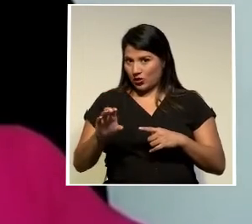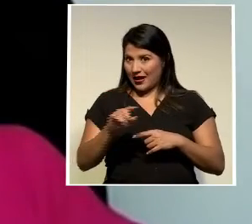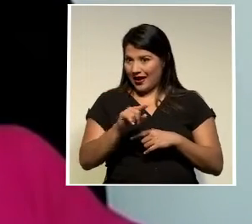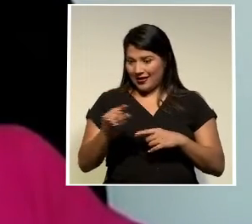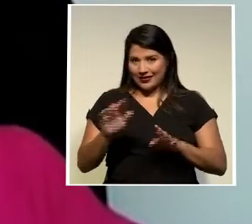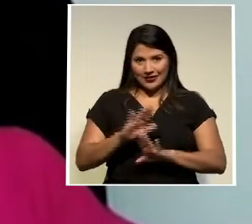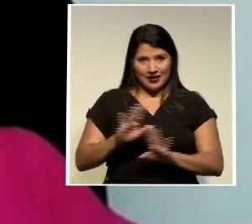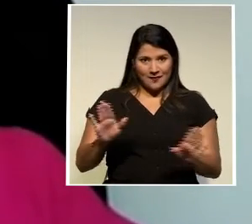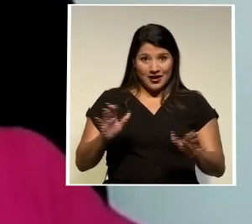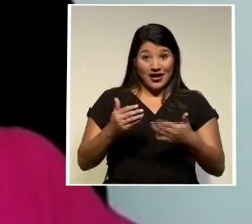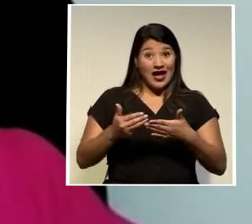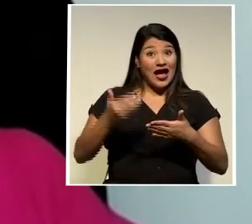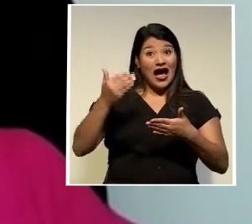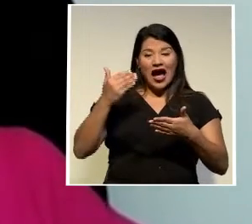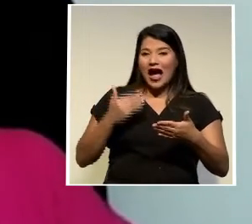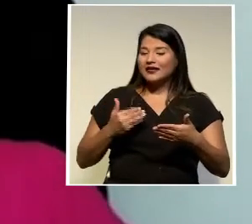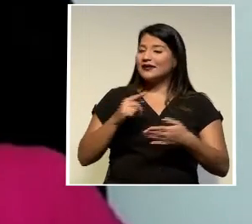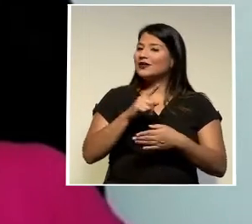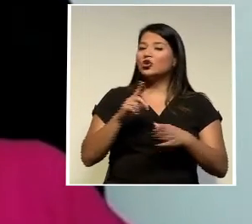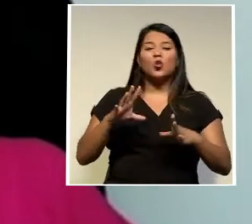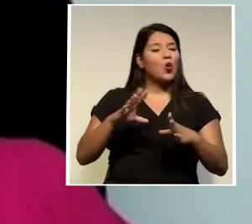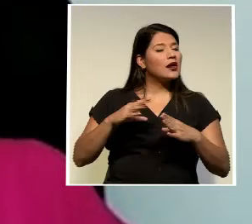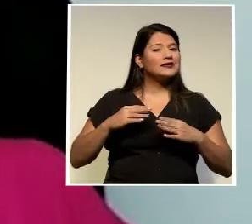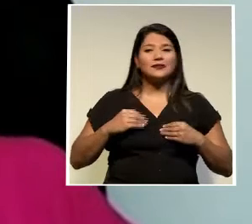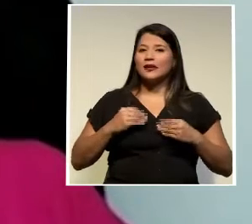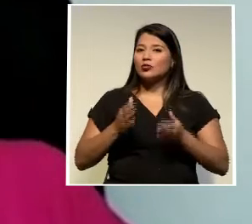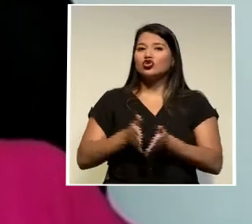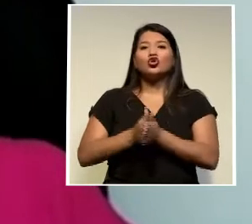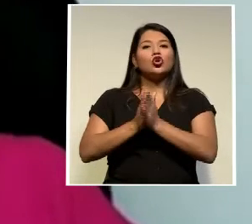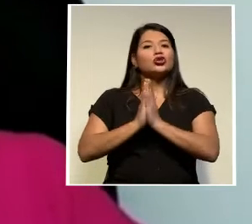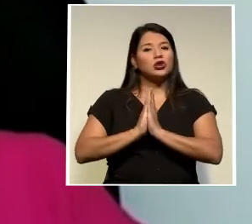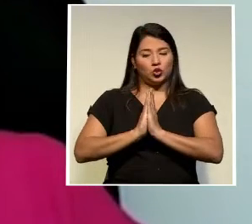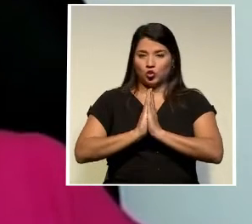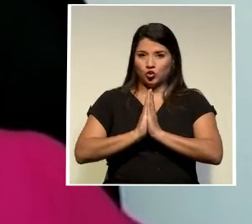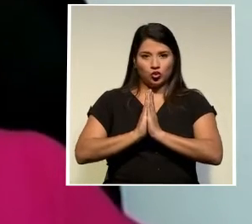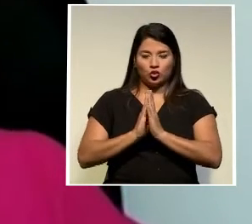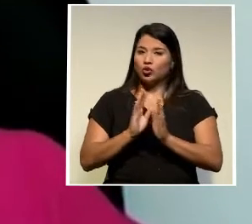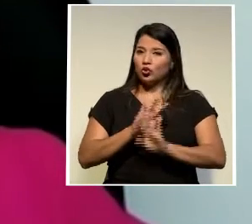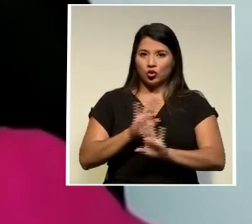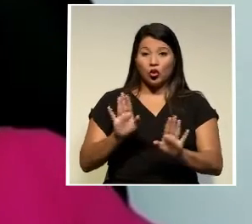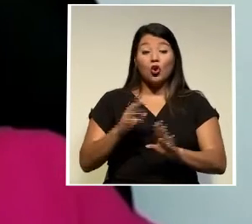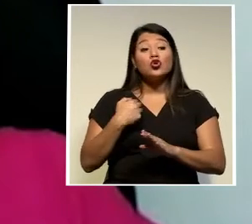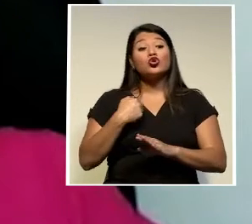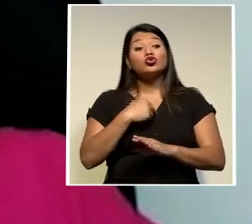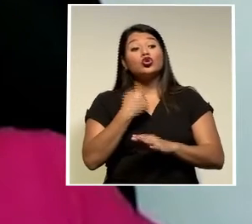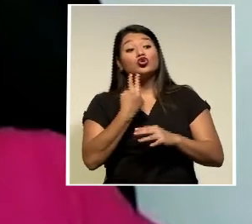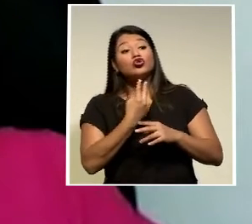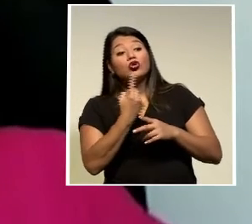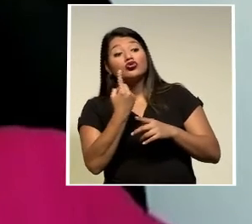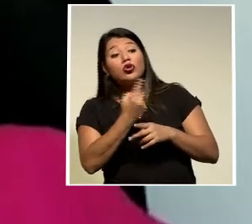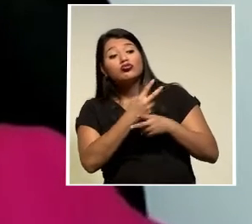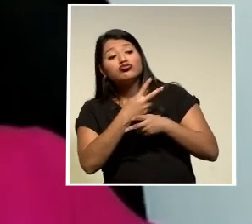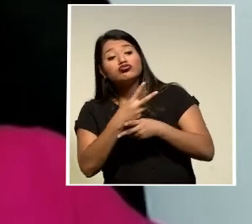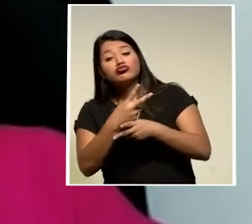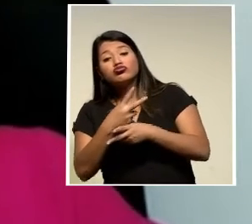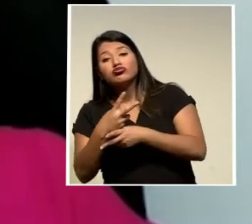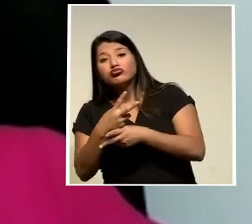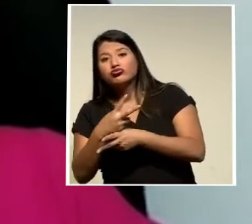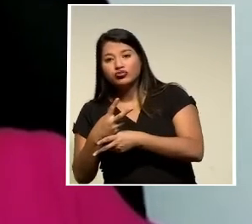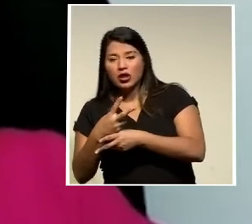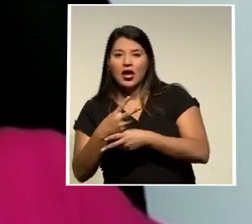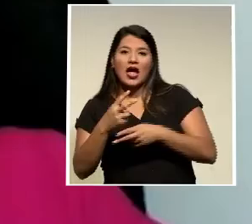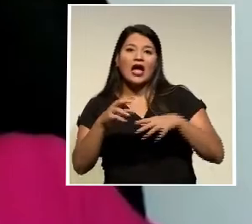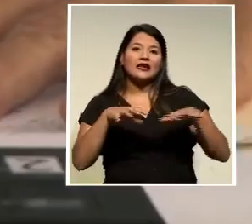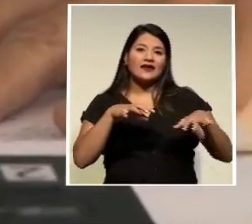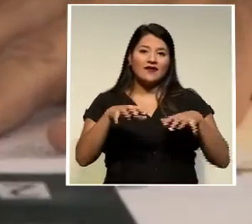los formularios de candidatura sino que lo que estamos haciendo es supervisando aquellas asambleas en donde se hacen las